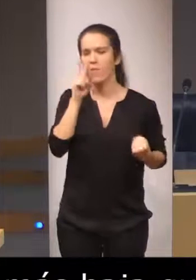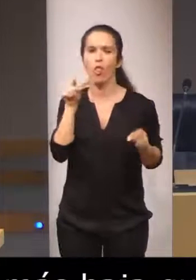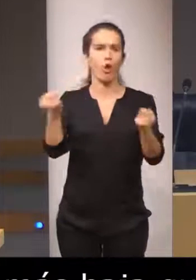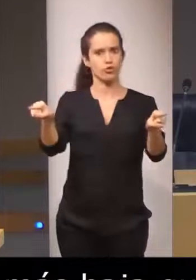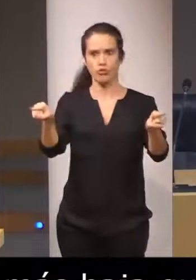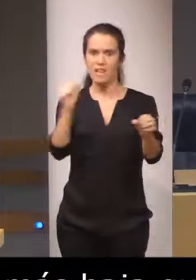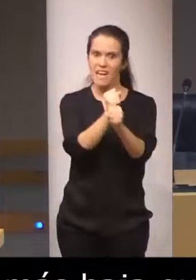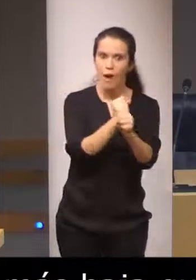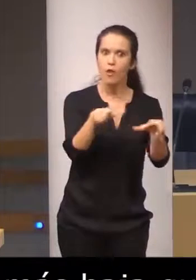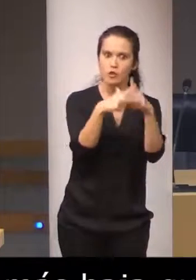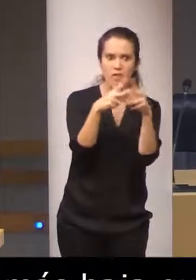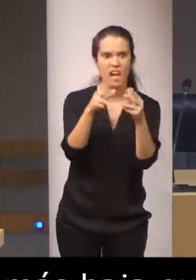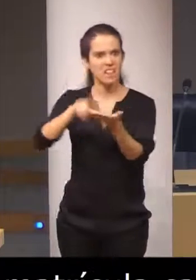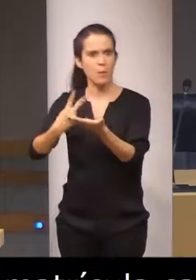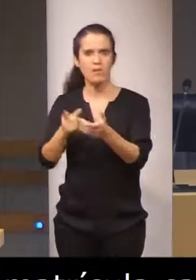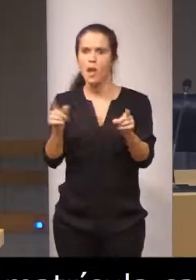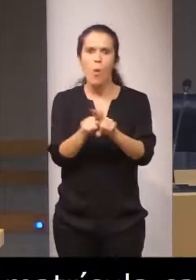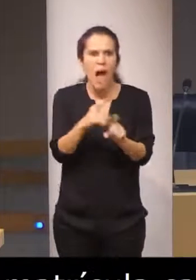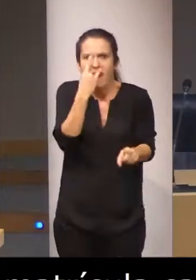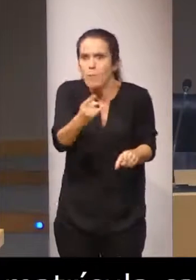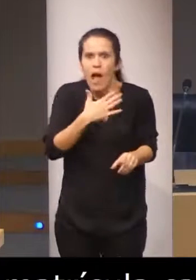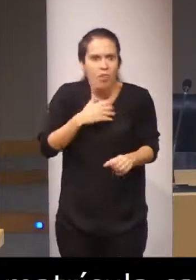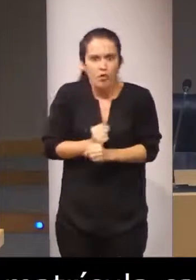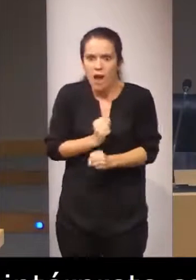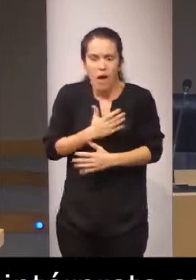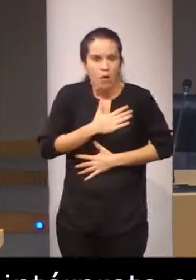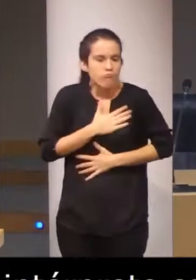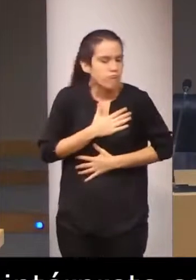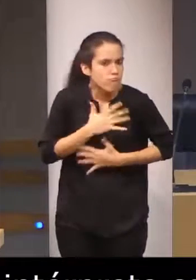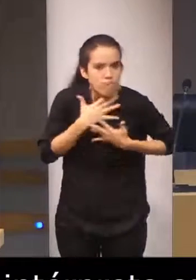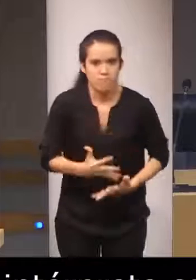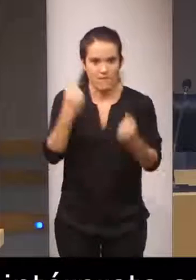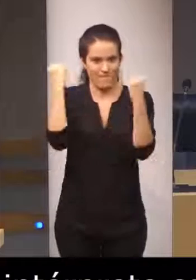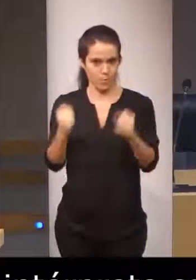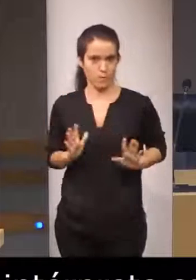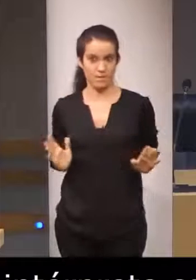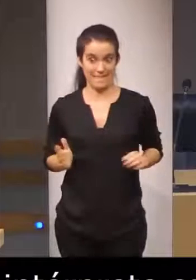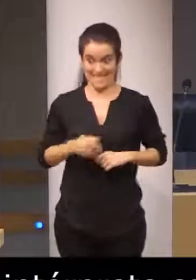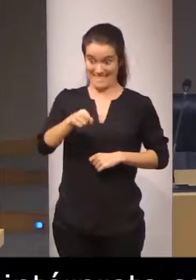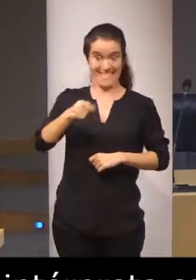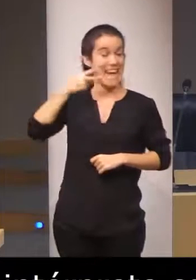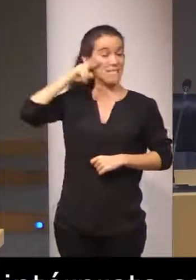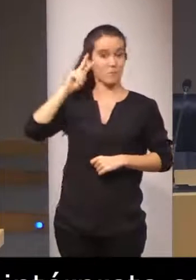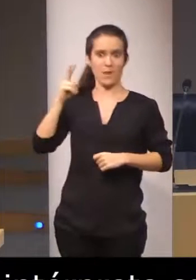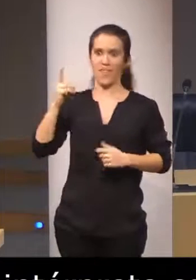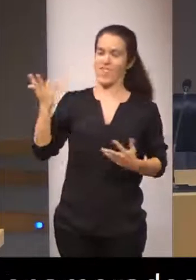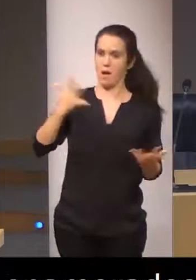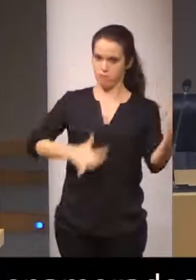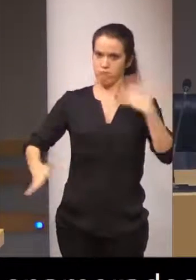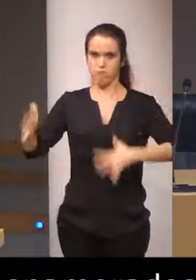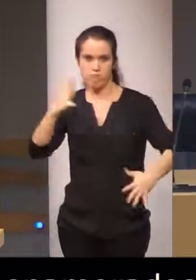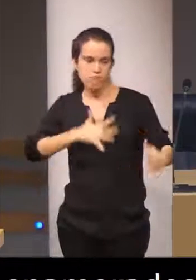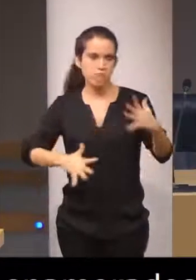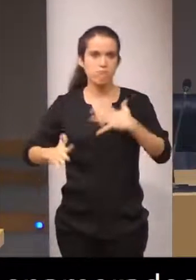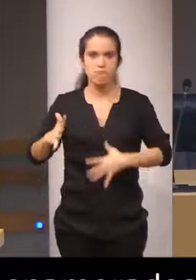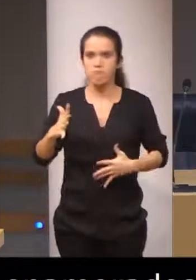enamorados de su profesión pues bien esa experiencia adquirida pues